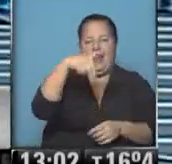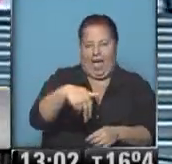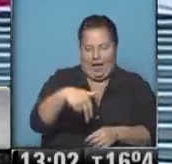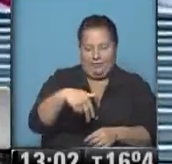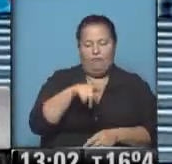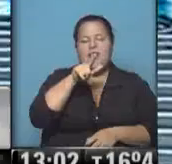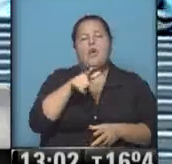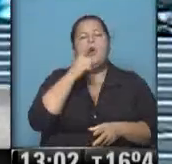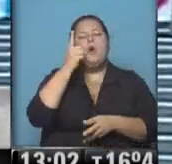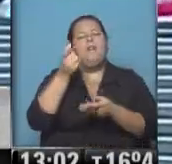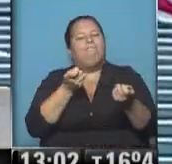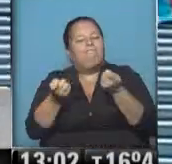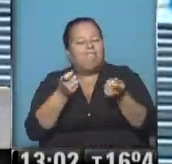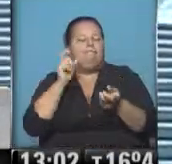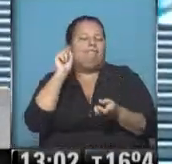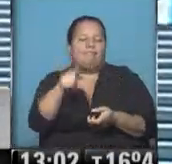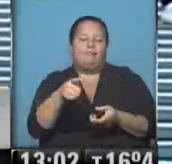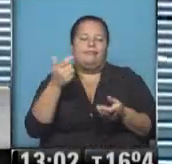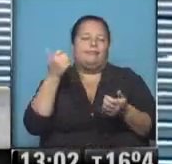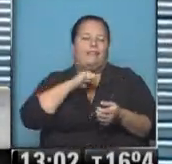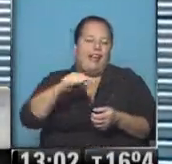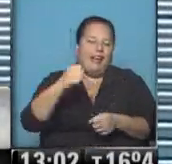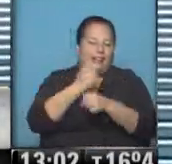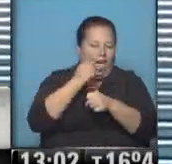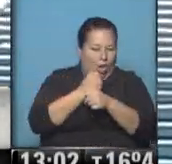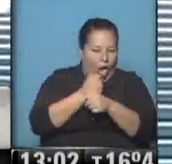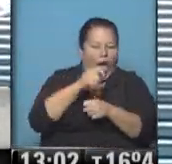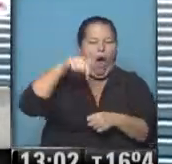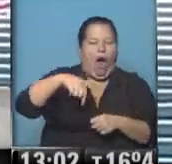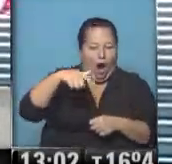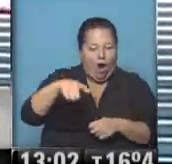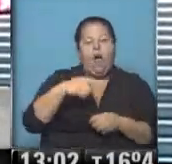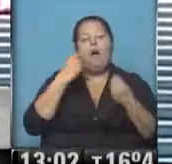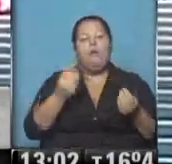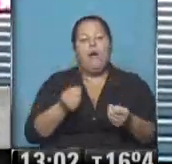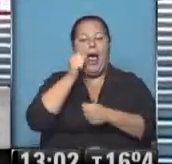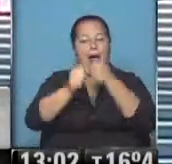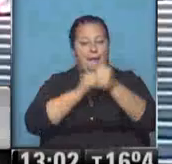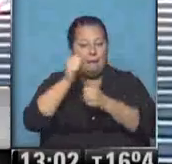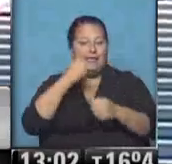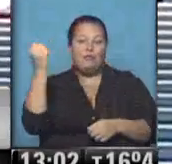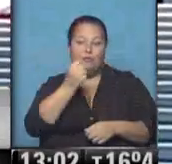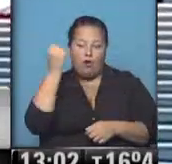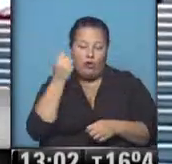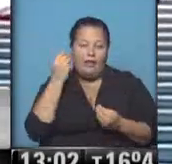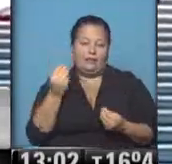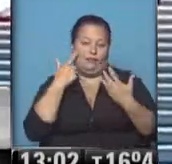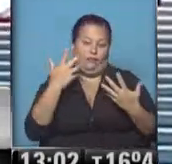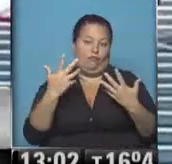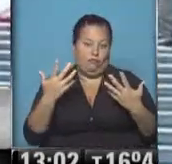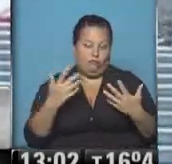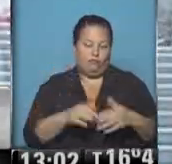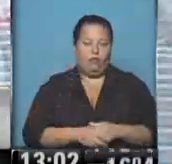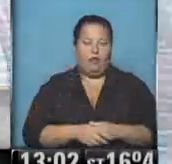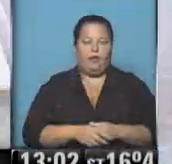Se trata de una maniobra clásica de fraude laboral, que se está cometiendo en este caso, ya que una empresa importante, en este caso es muy importante,